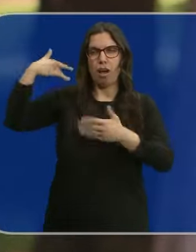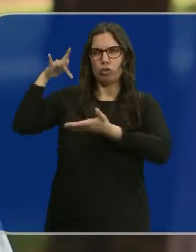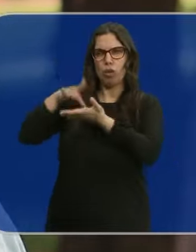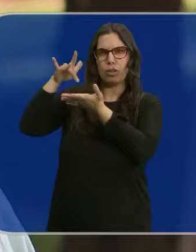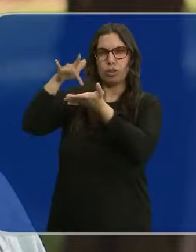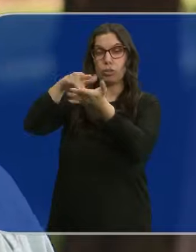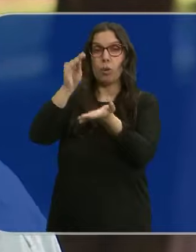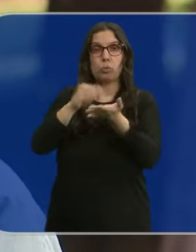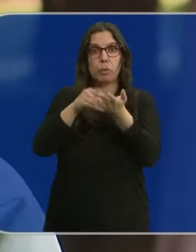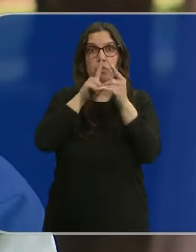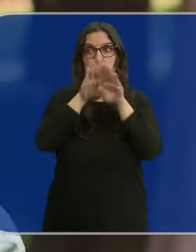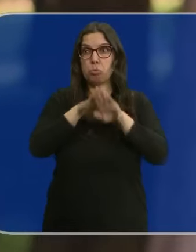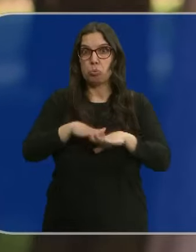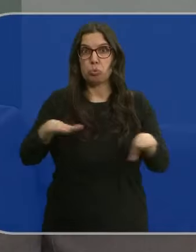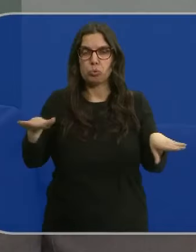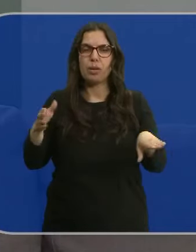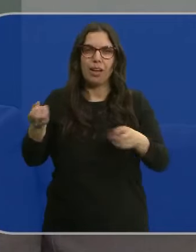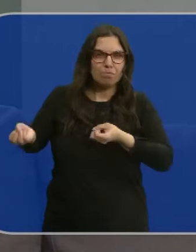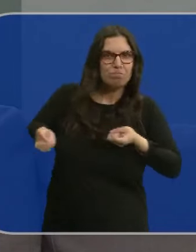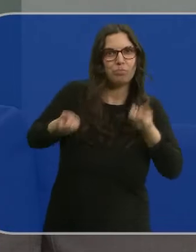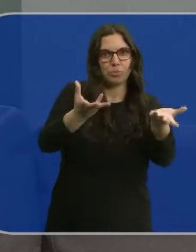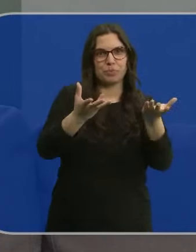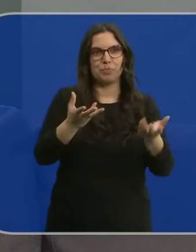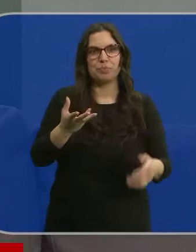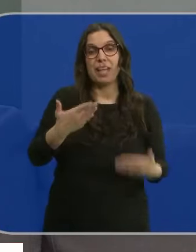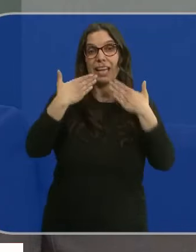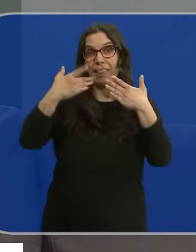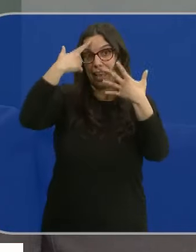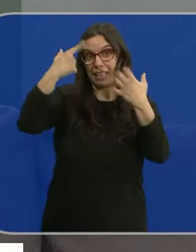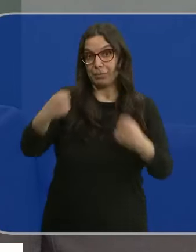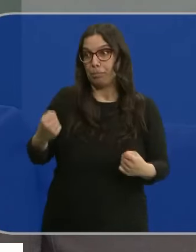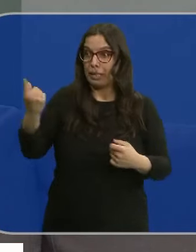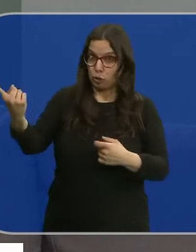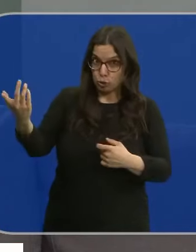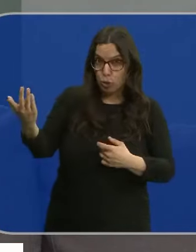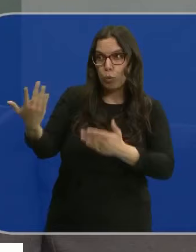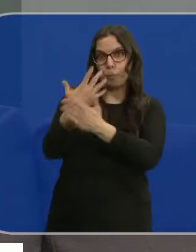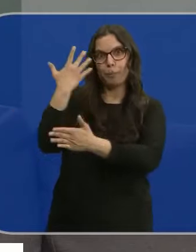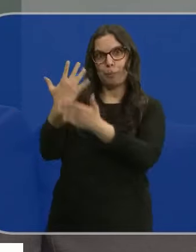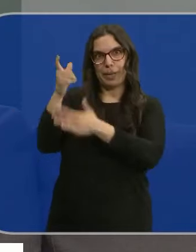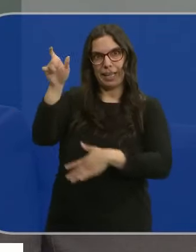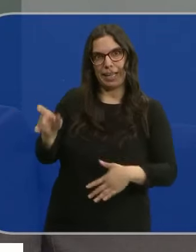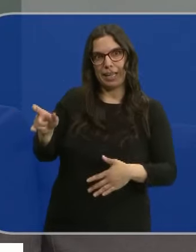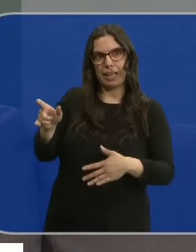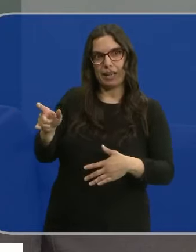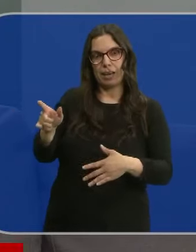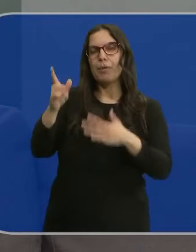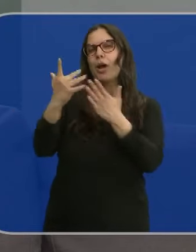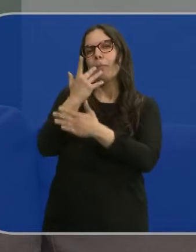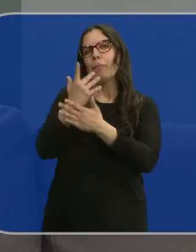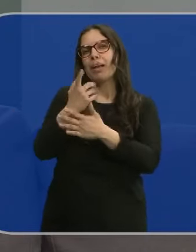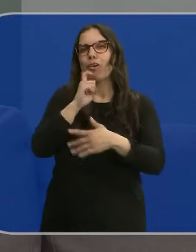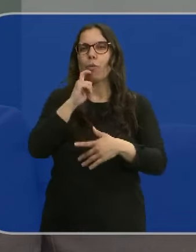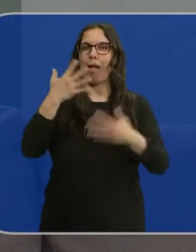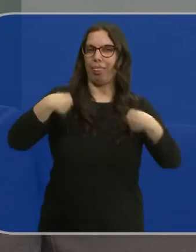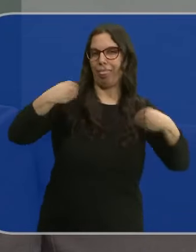han sido tapados por la historia. Nosotros los vamos a rescatar con ayuda de expertos que nos cuenten, pero eso sí, de manera